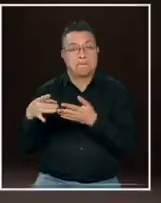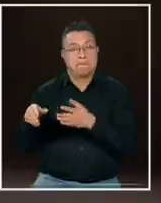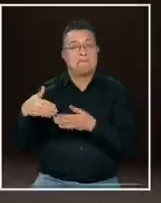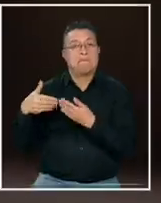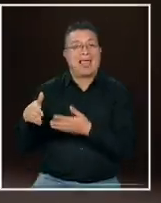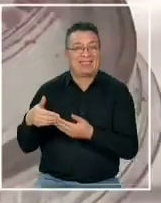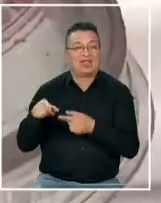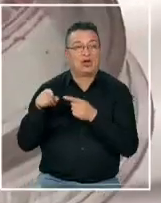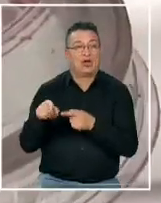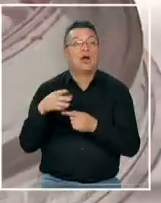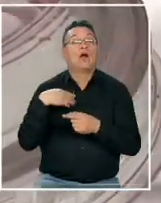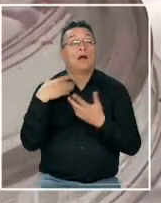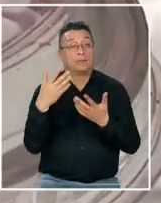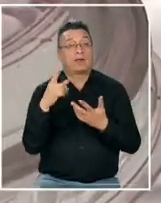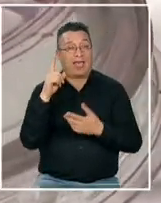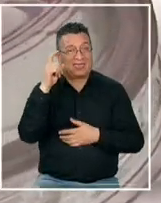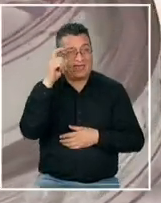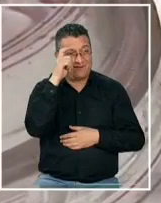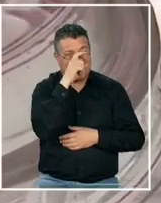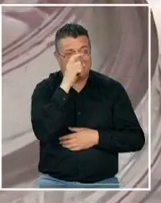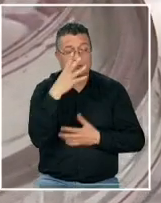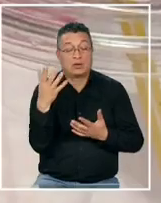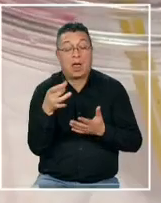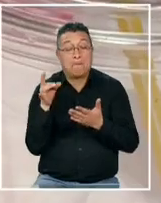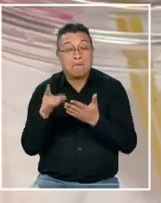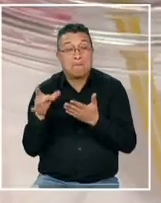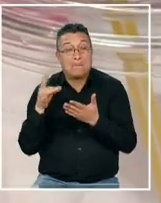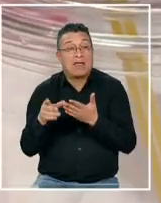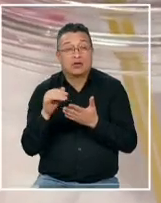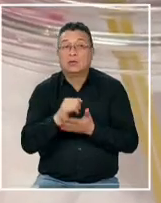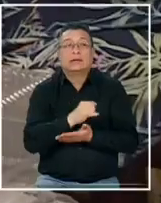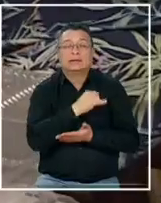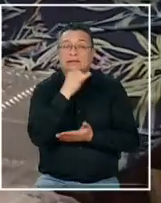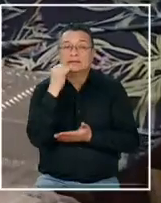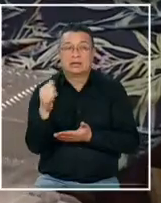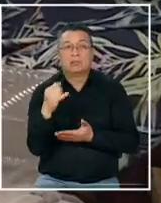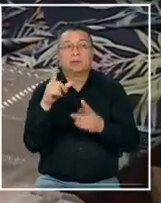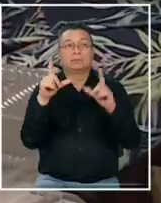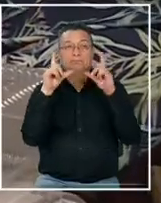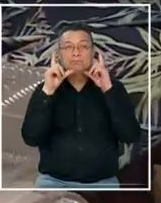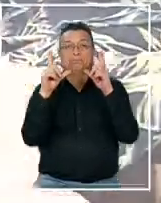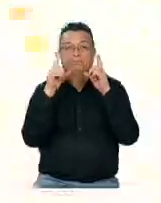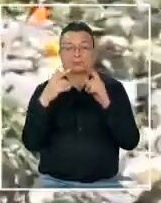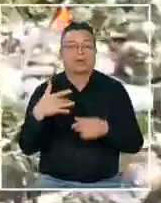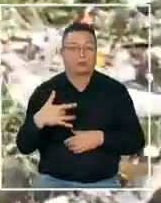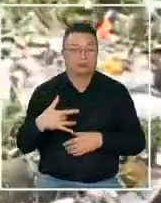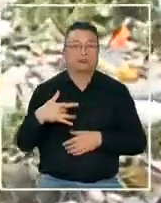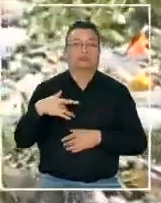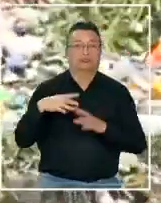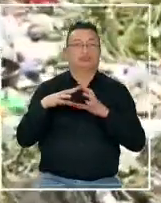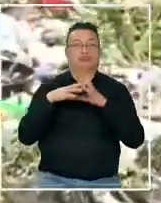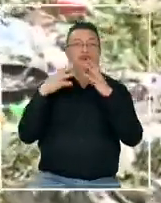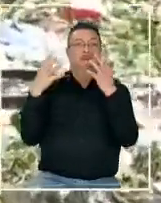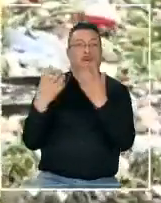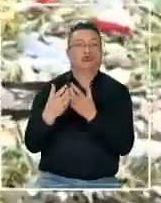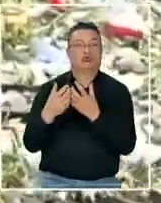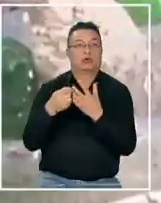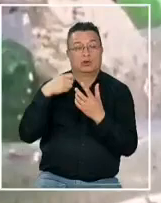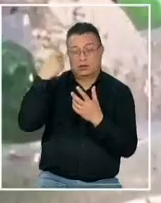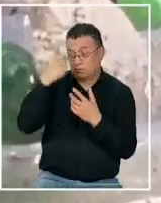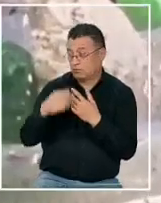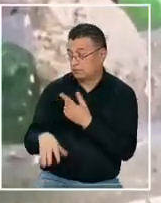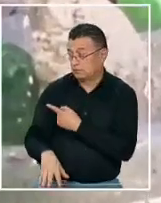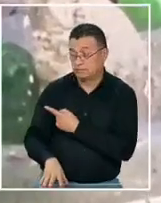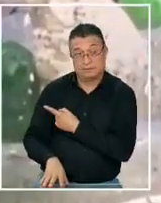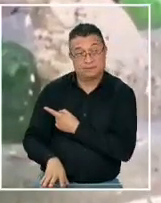busca es ciertamente difícil pues el plástico deja permanentemente postales estremecedoras en el mundo entero imágenes como